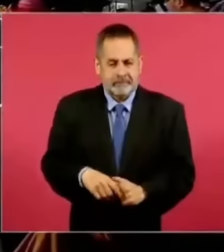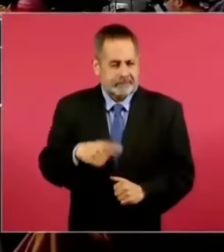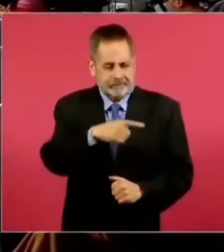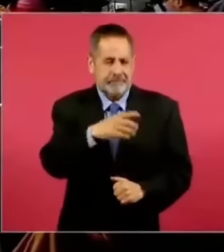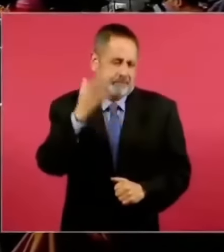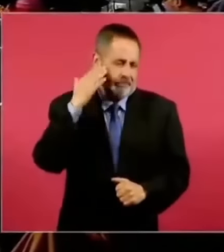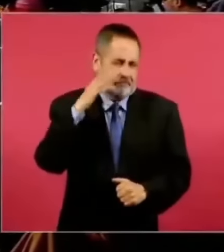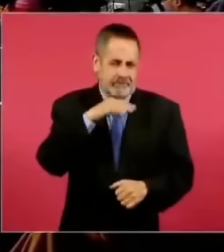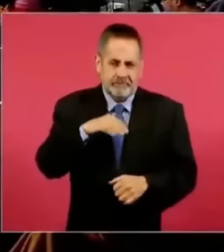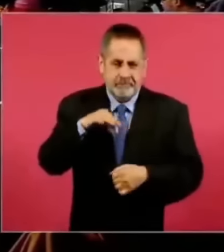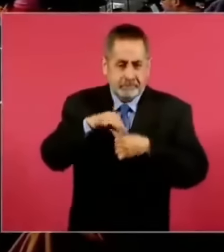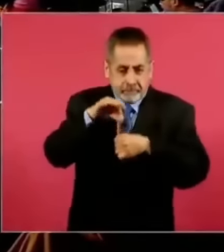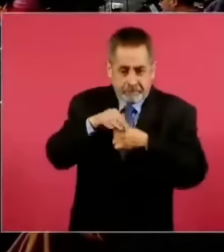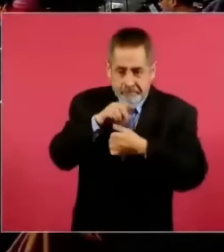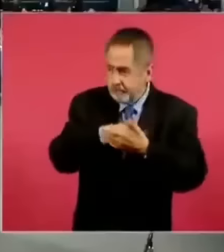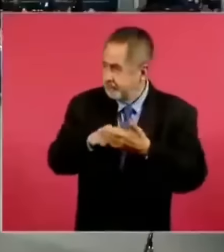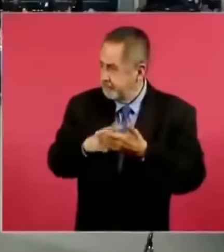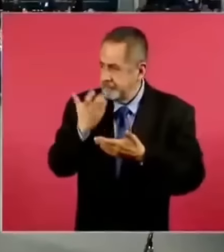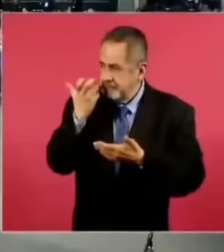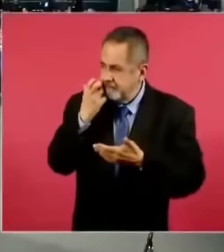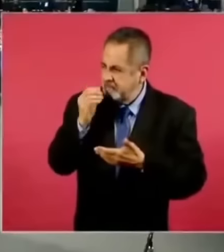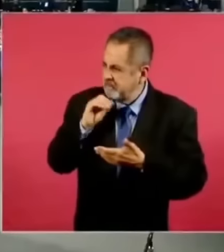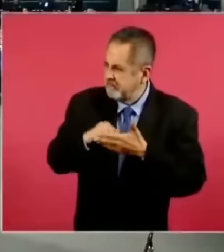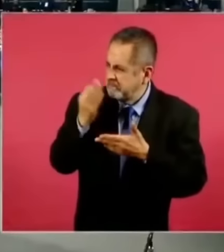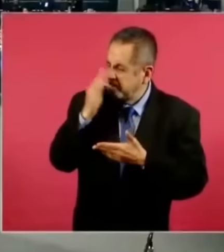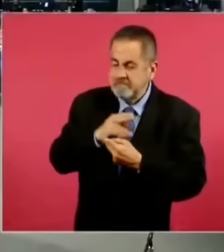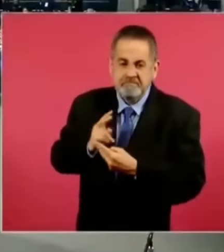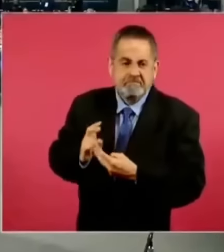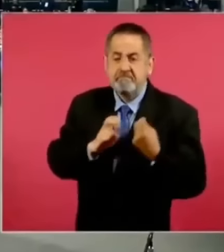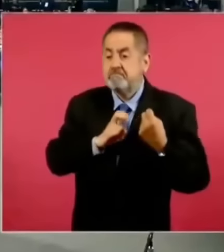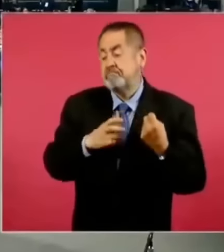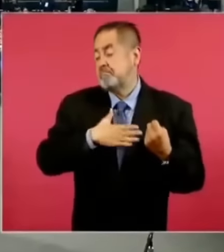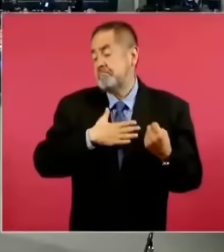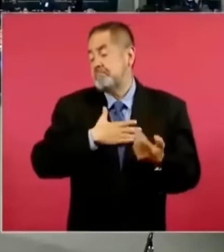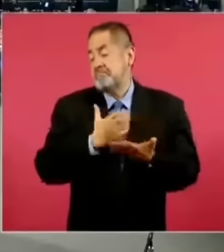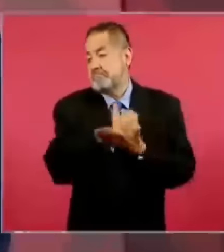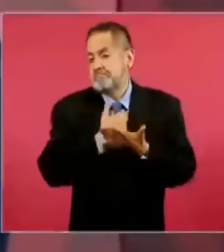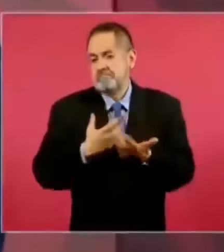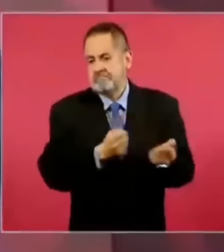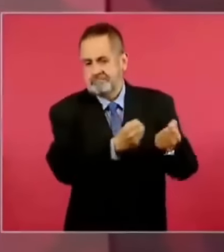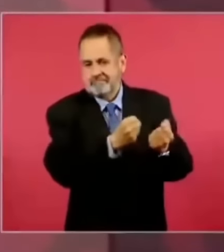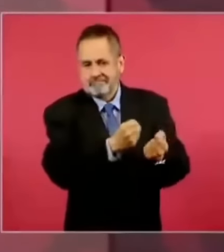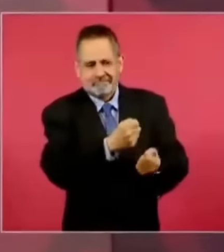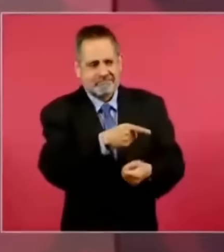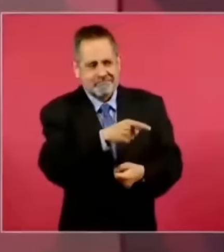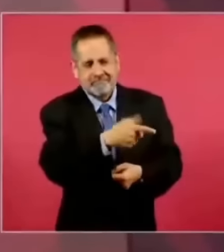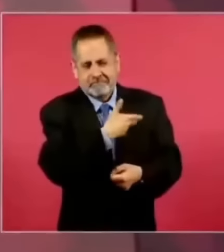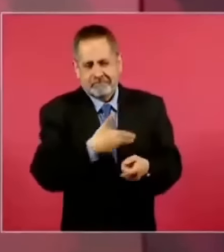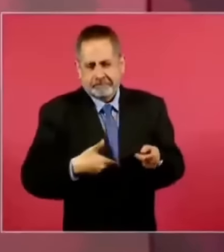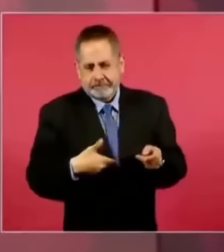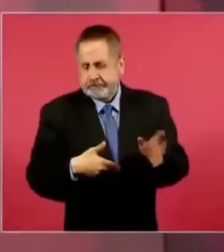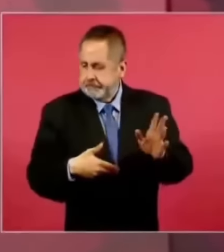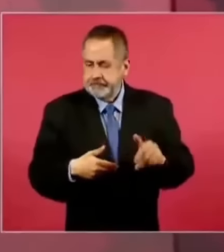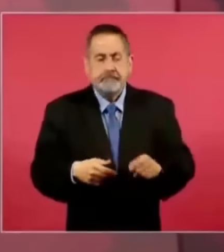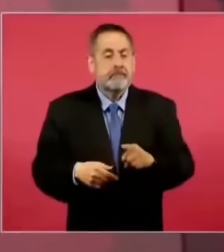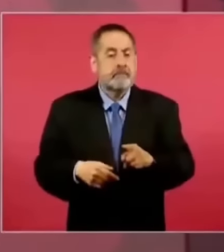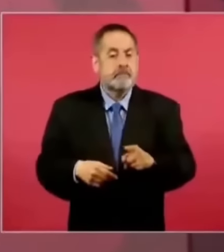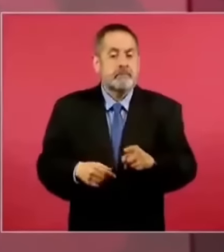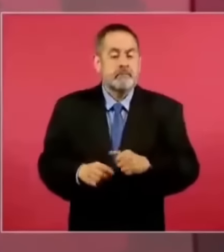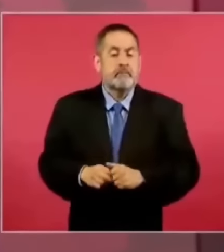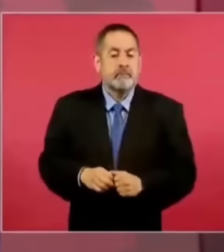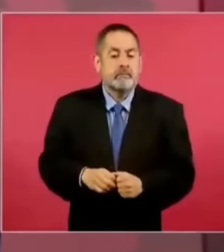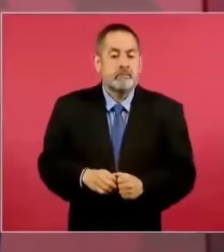y a uno le